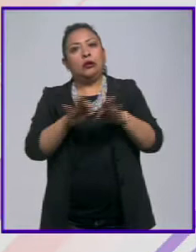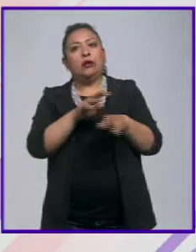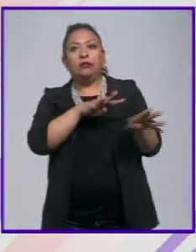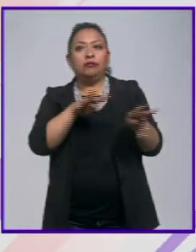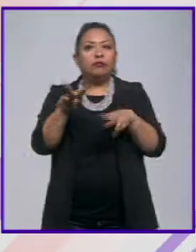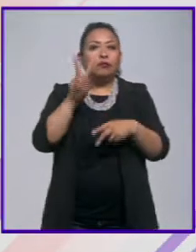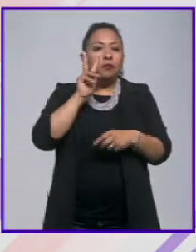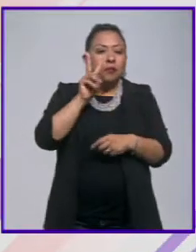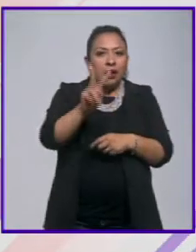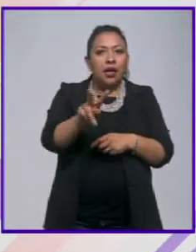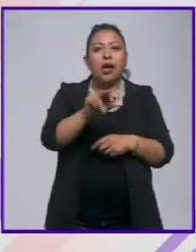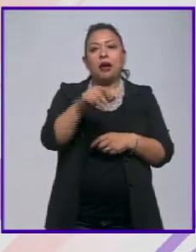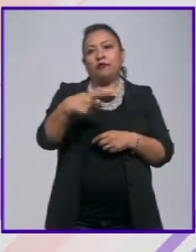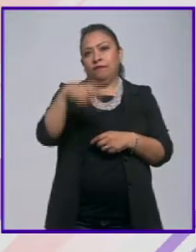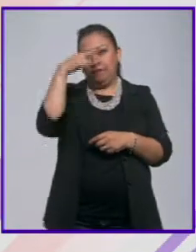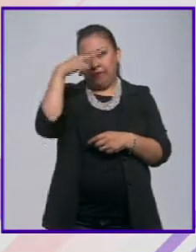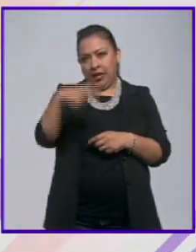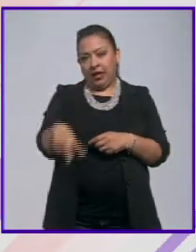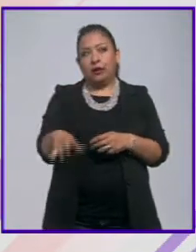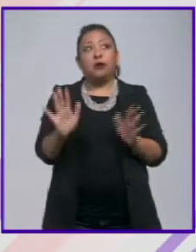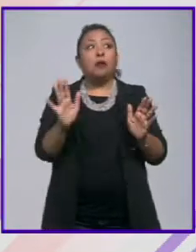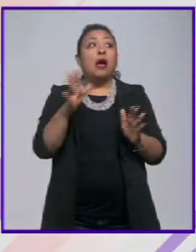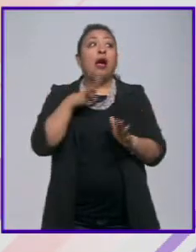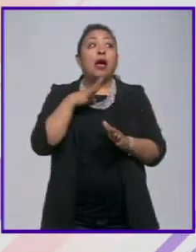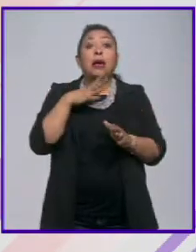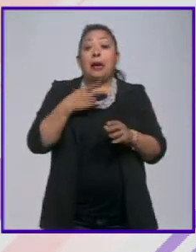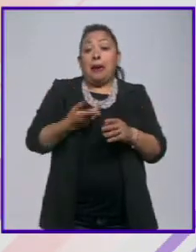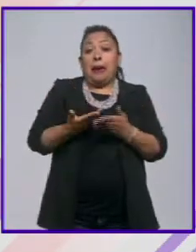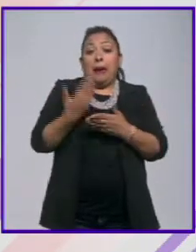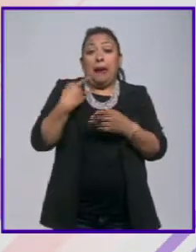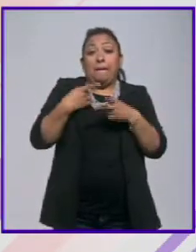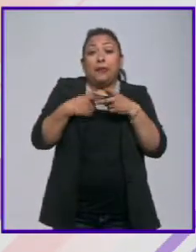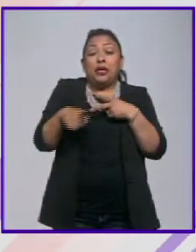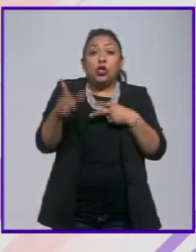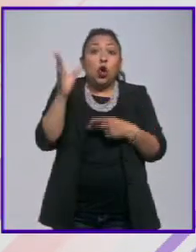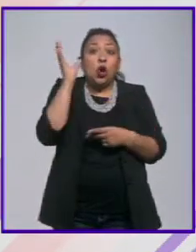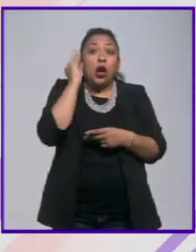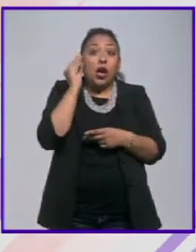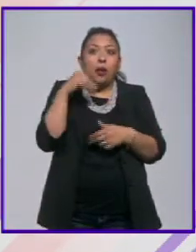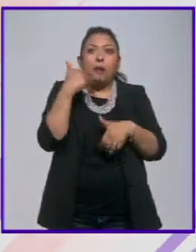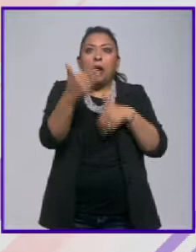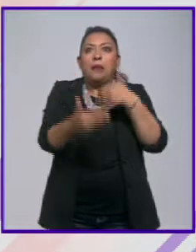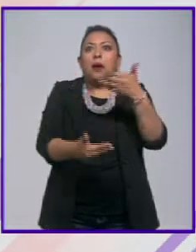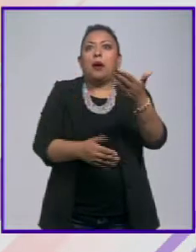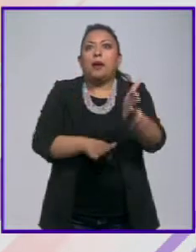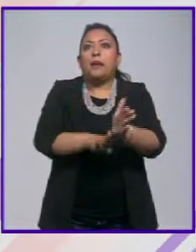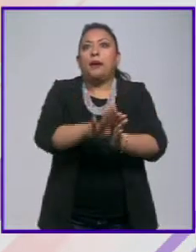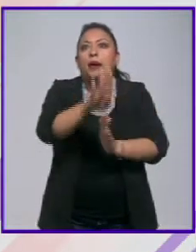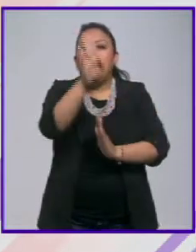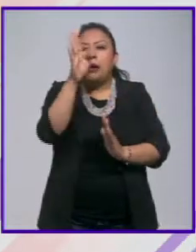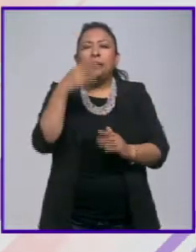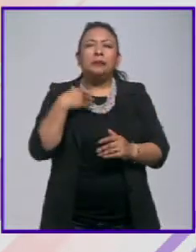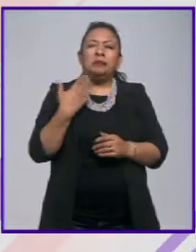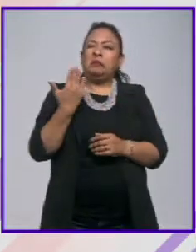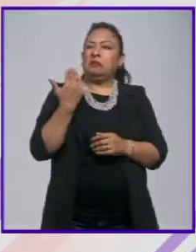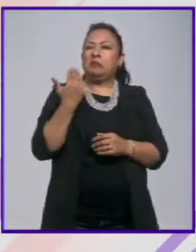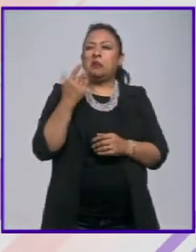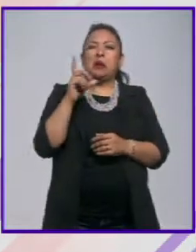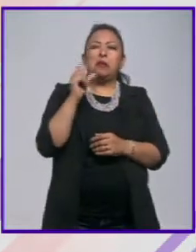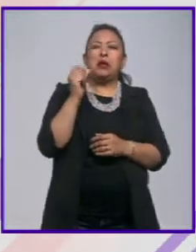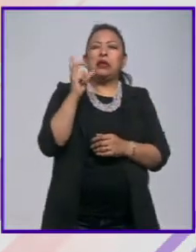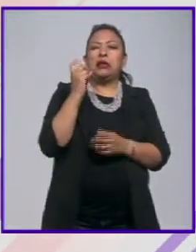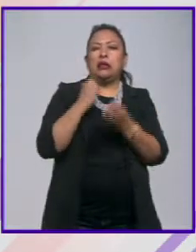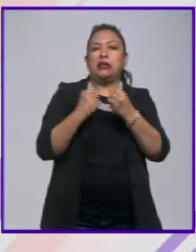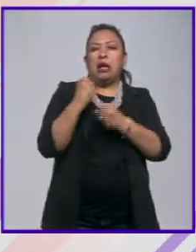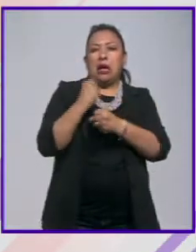los ojos en nuestro país. Haciendo Radio comenzó. Sí. ¿Y a dónde ha llegado? Lo escuchábamos hace 20,